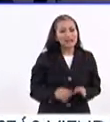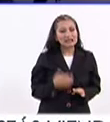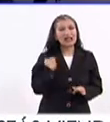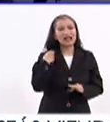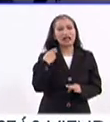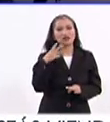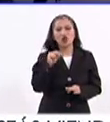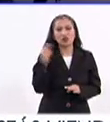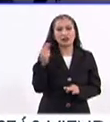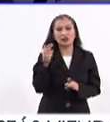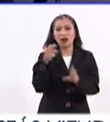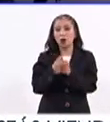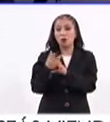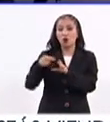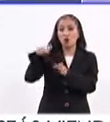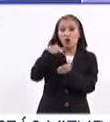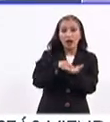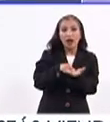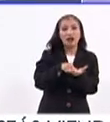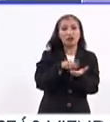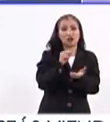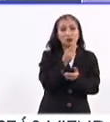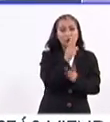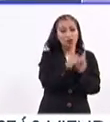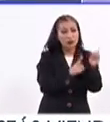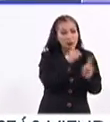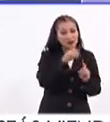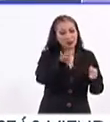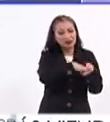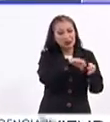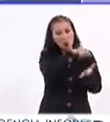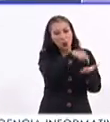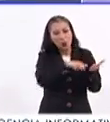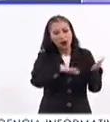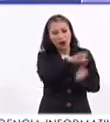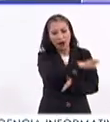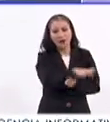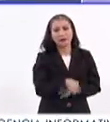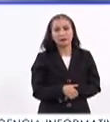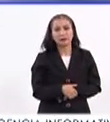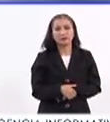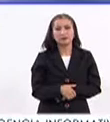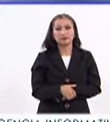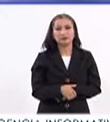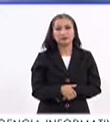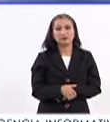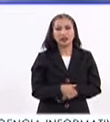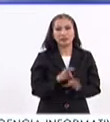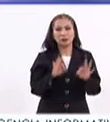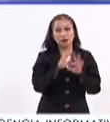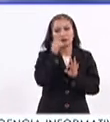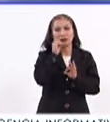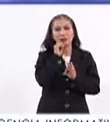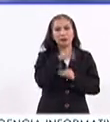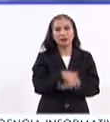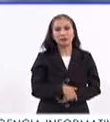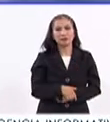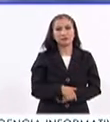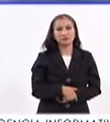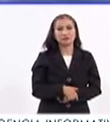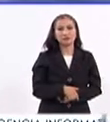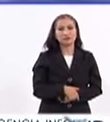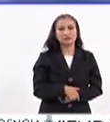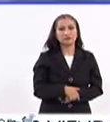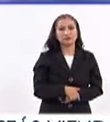sin necesidad de que exista una cancha, sin necesidad de exista un deportivo cercano, que por supuesto será el idóneo, es fundamental también para